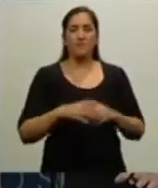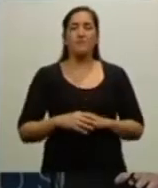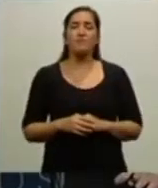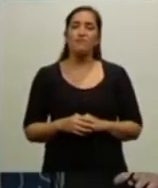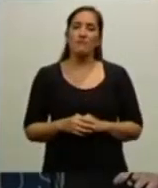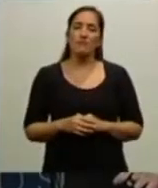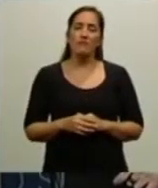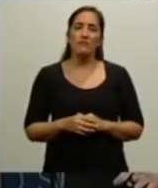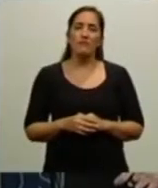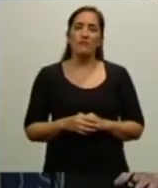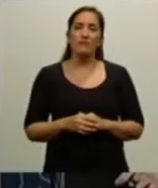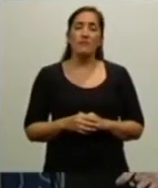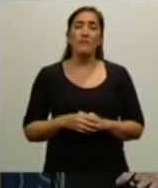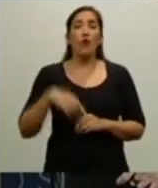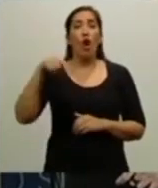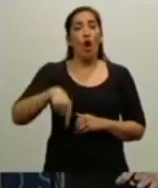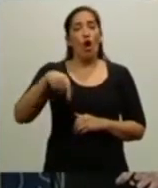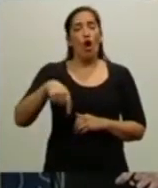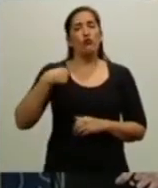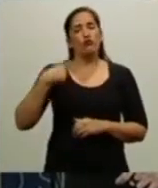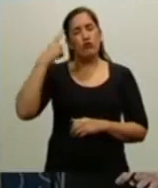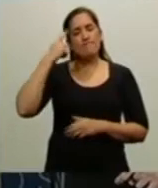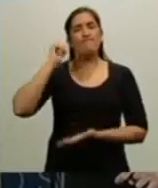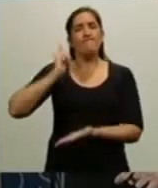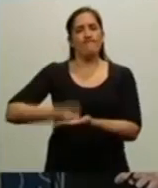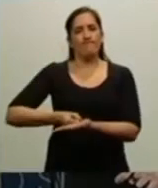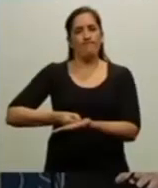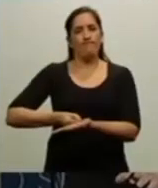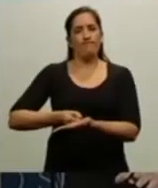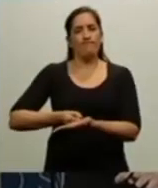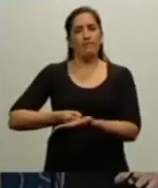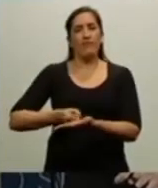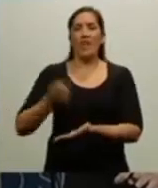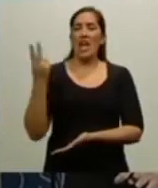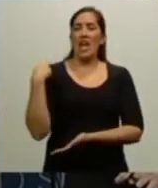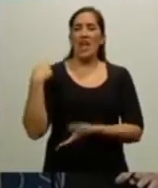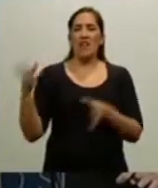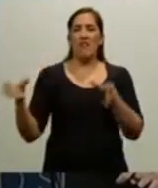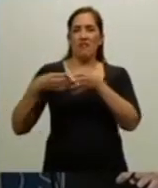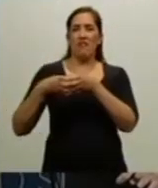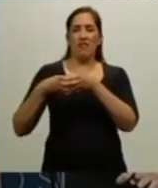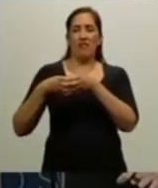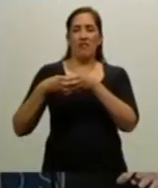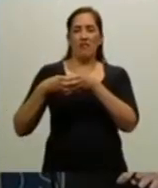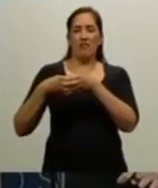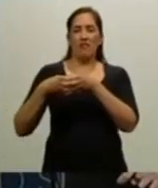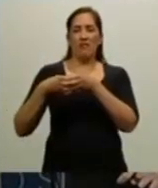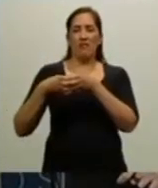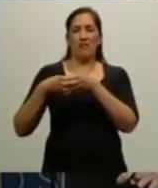cuando hoy le di la orden al jefe de regimiento de Granaderos